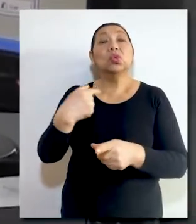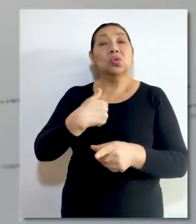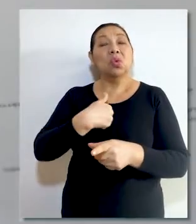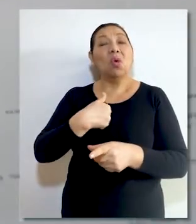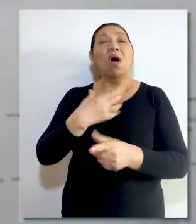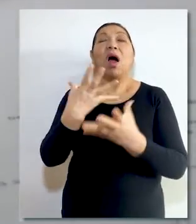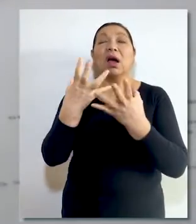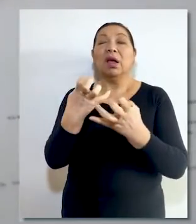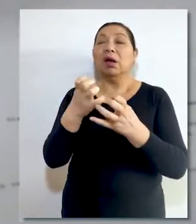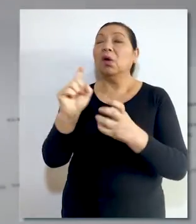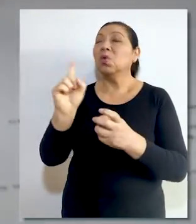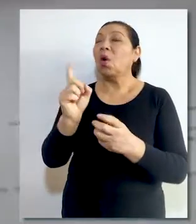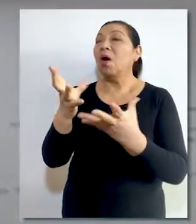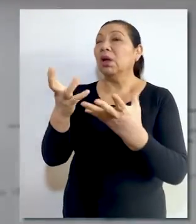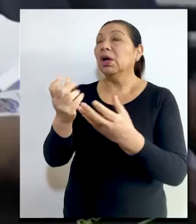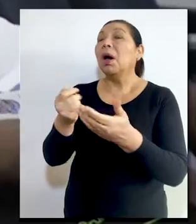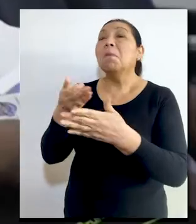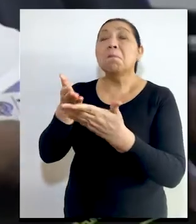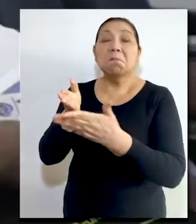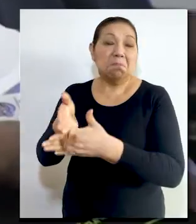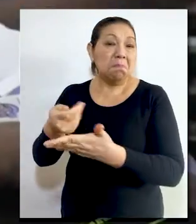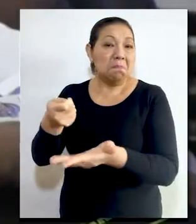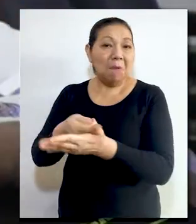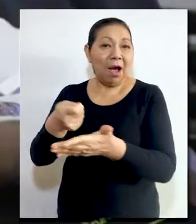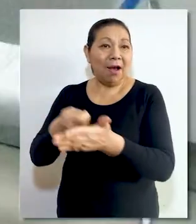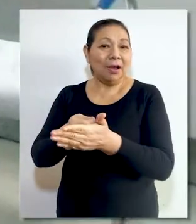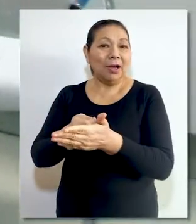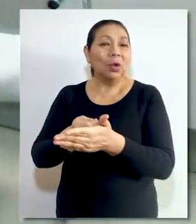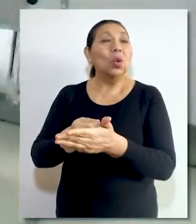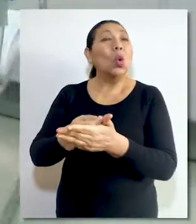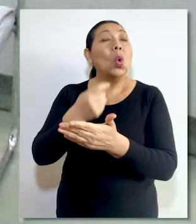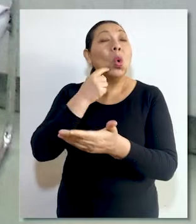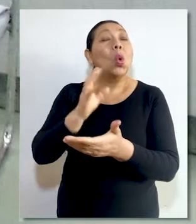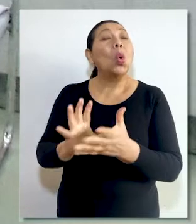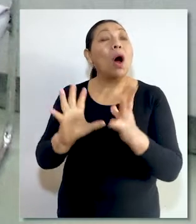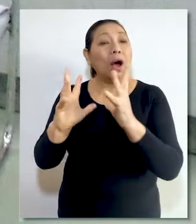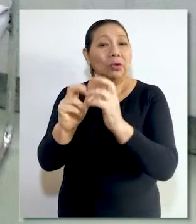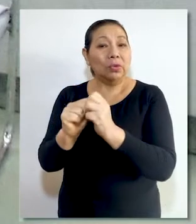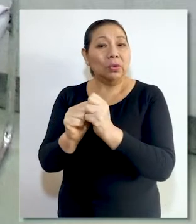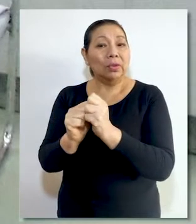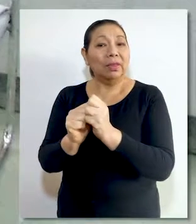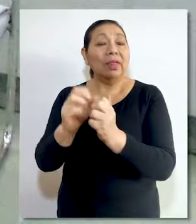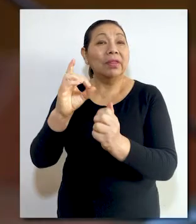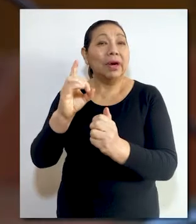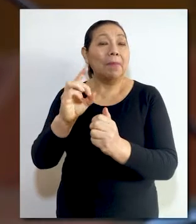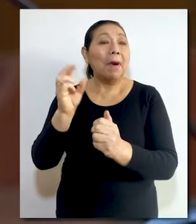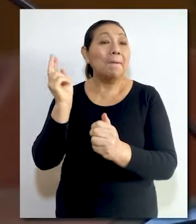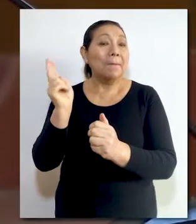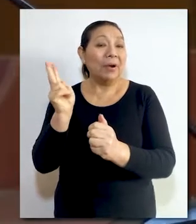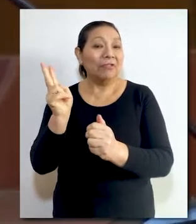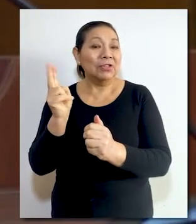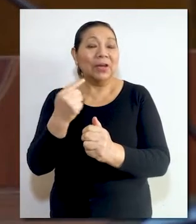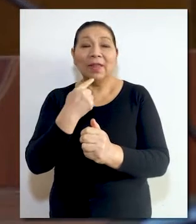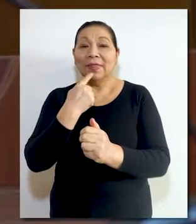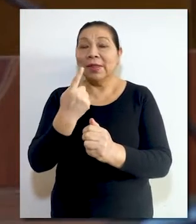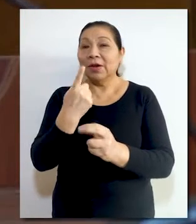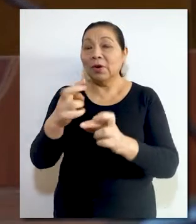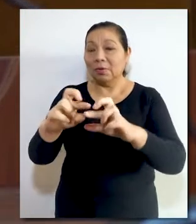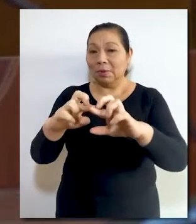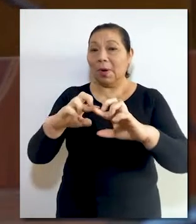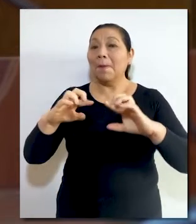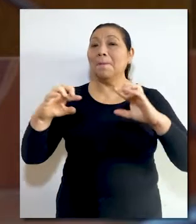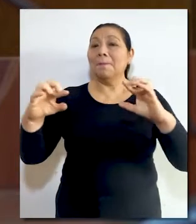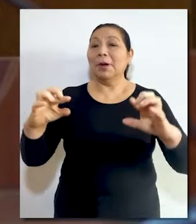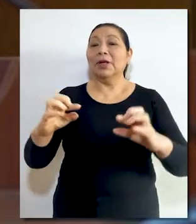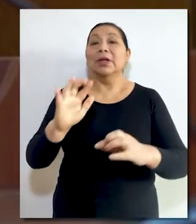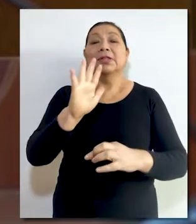asociado dejó constancia expresa de su decisión de no querer ser parte de la derrama magisterial. Así lo estableció el pleno